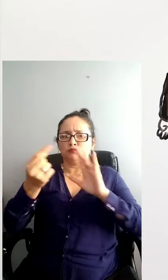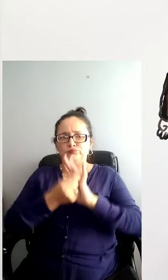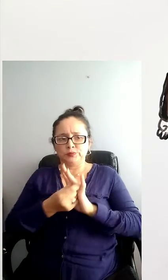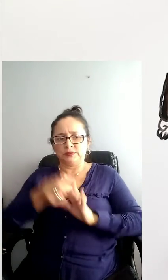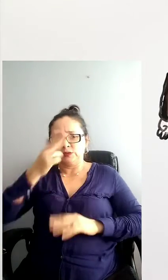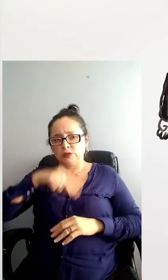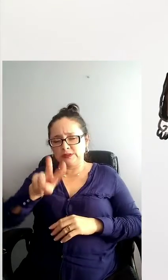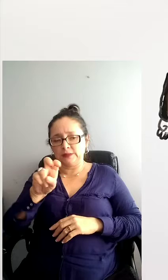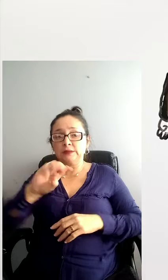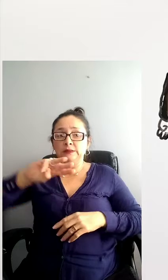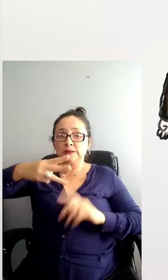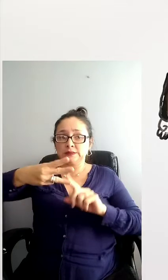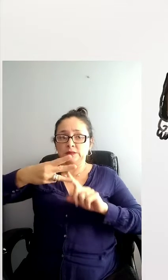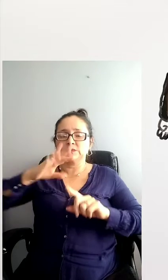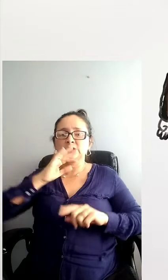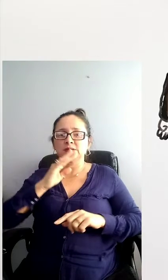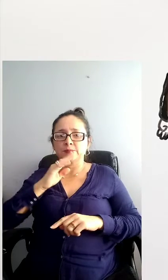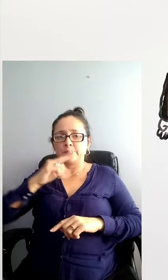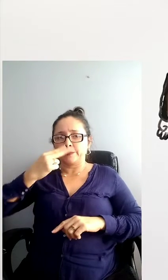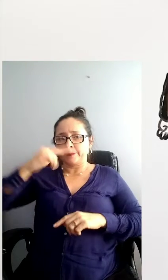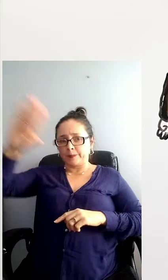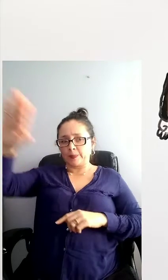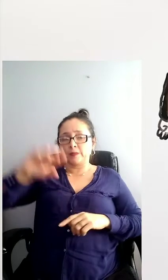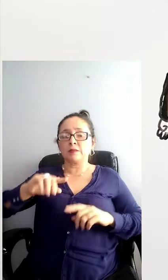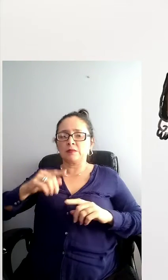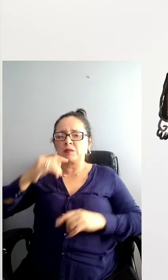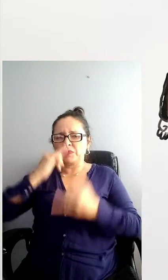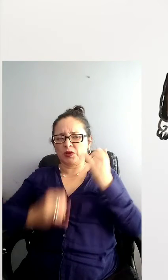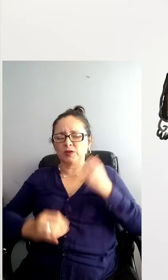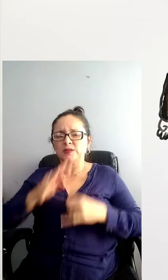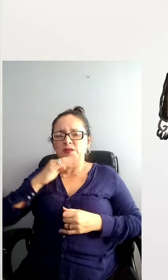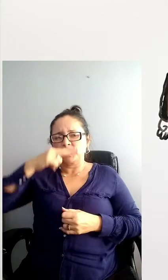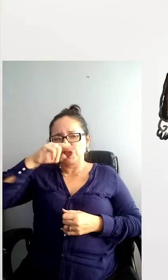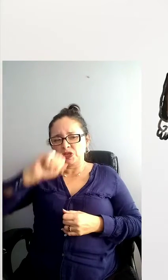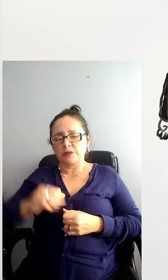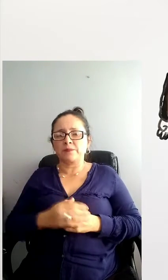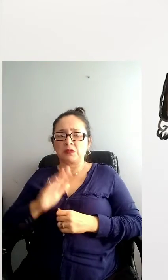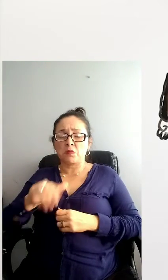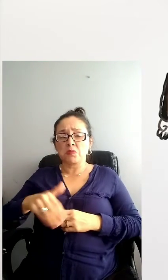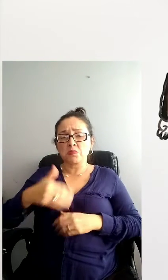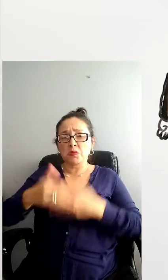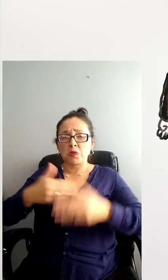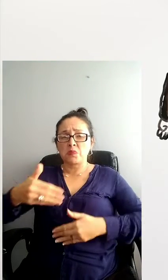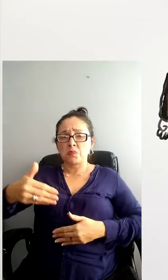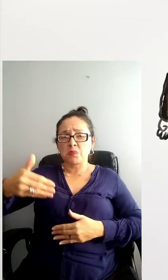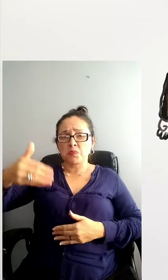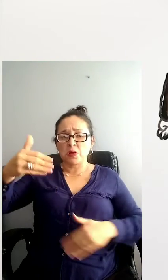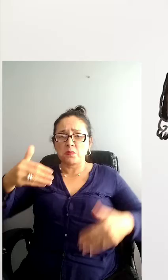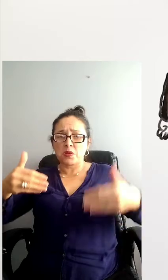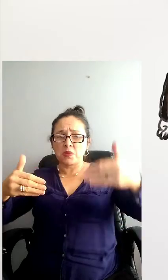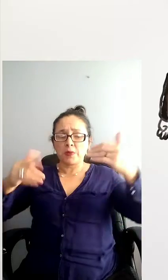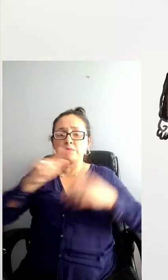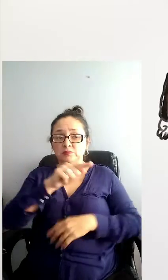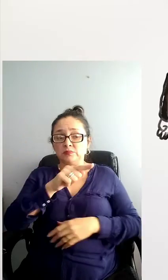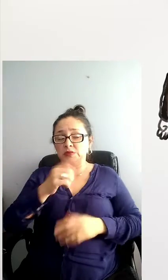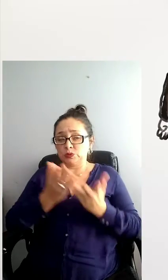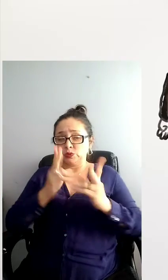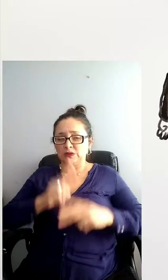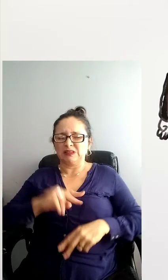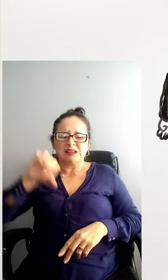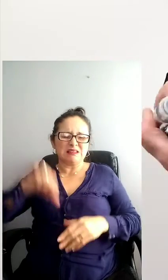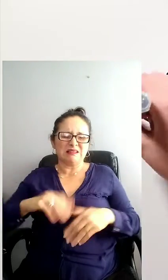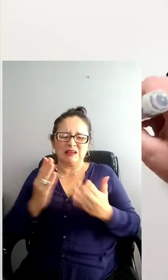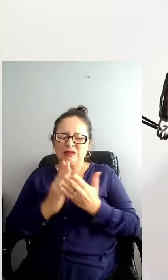el tercero de siete hijos, pero sólo él y su hermana pequeña Paula llegaron a la edad adulta. Estudiante mediocre, sólo sacaba buenas notas en dibujo.